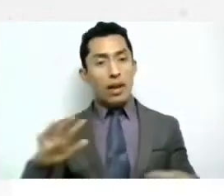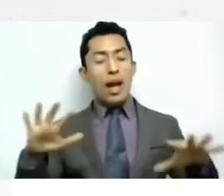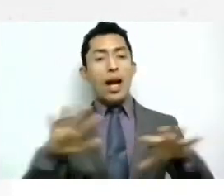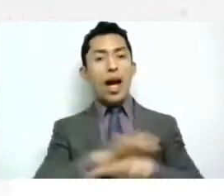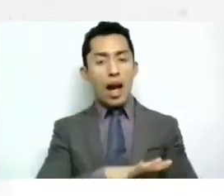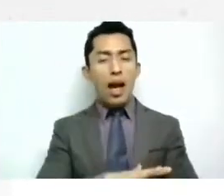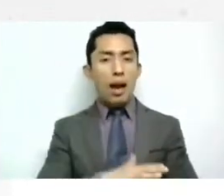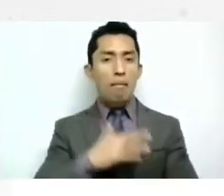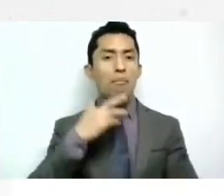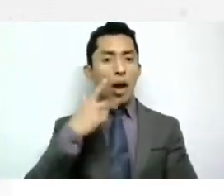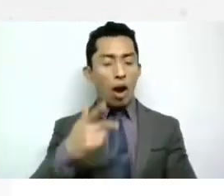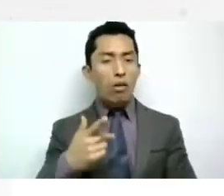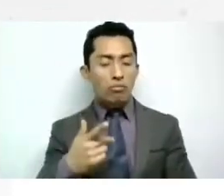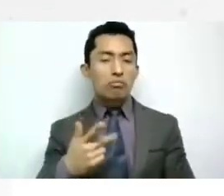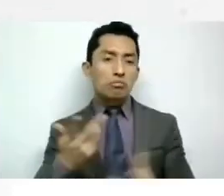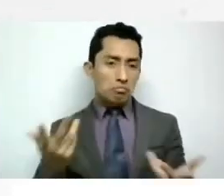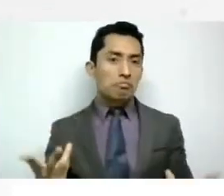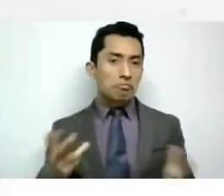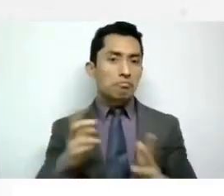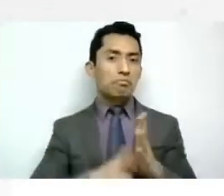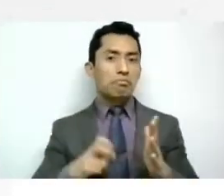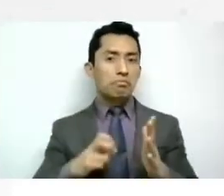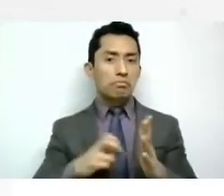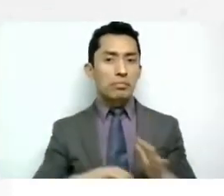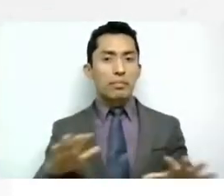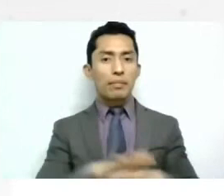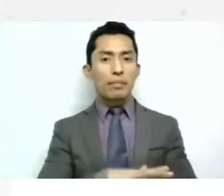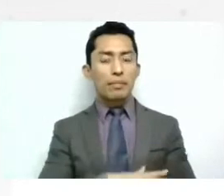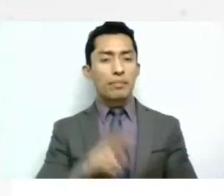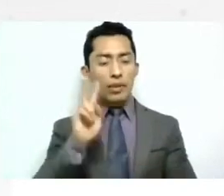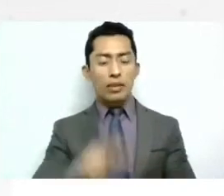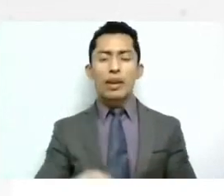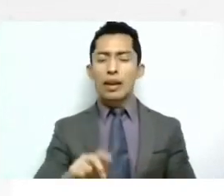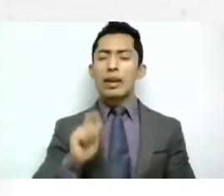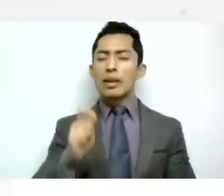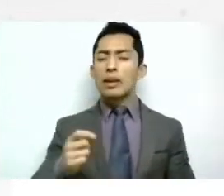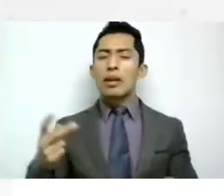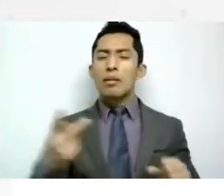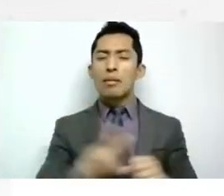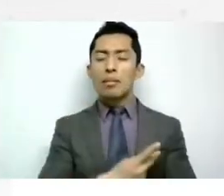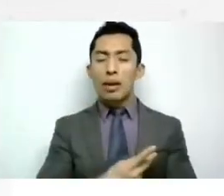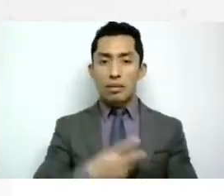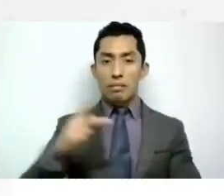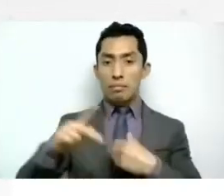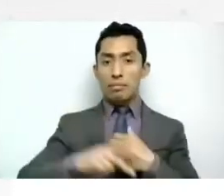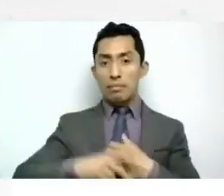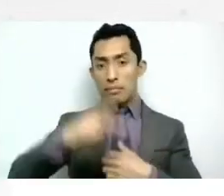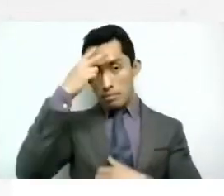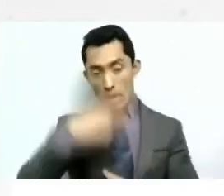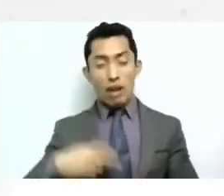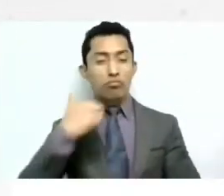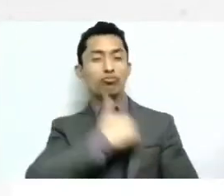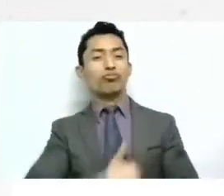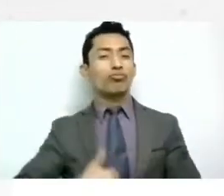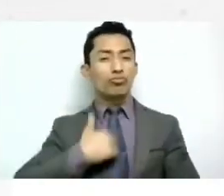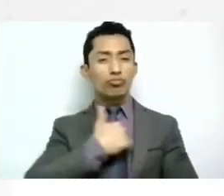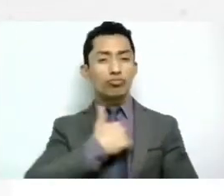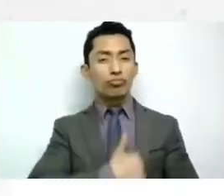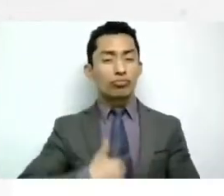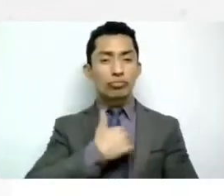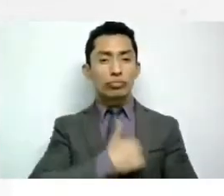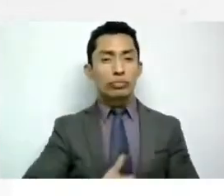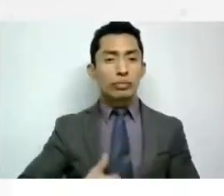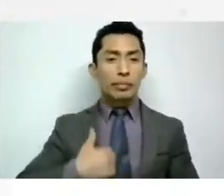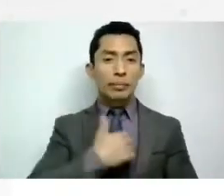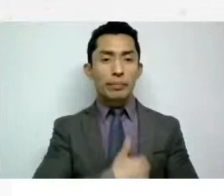gusta y y sí el el caso contundente que tenemos en México lamentablemente es el ABC la